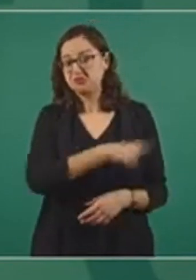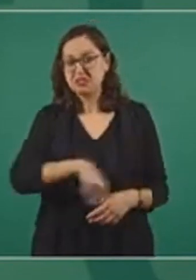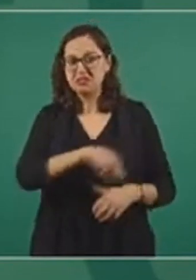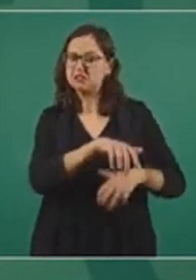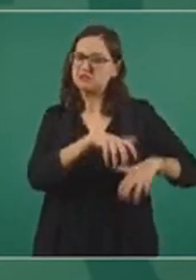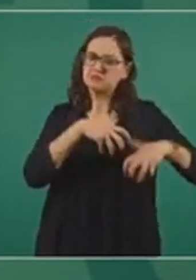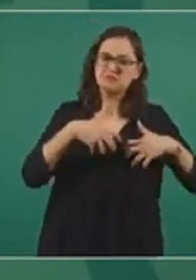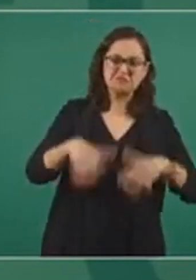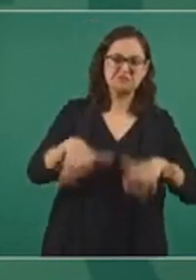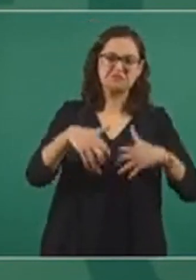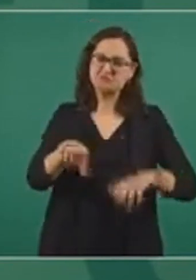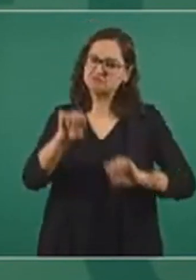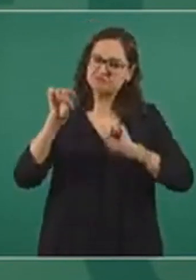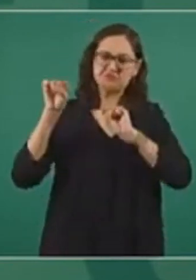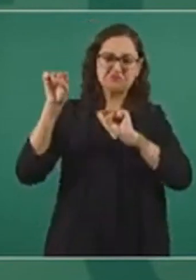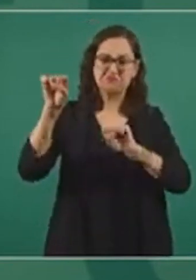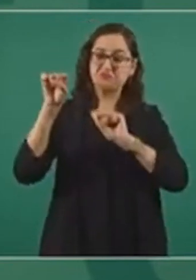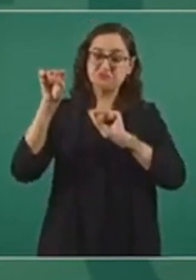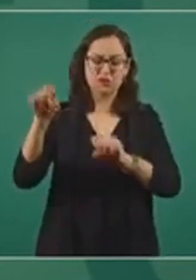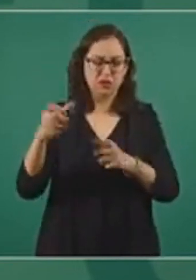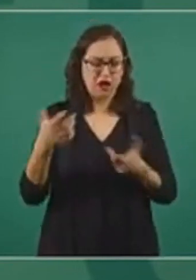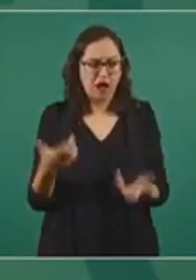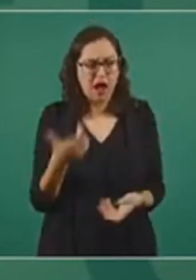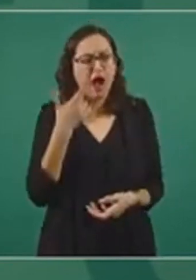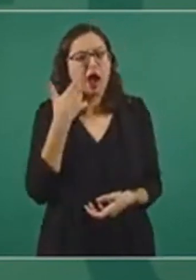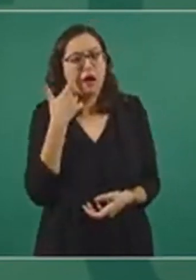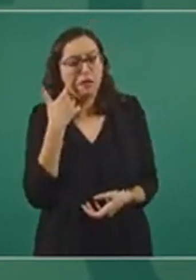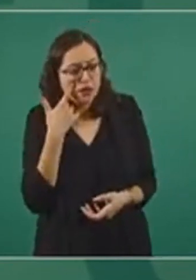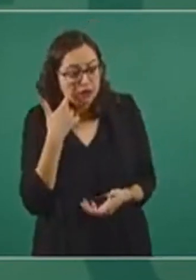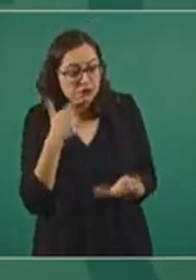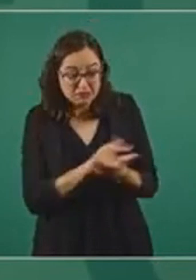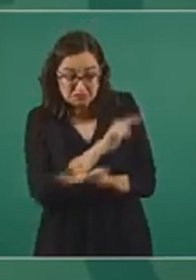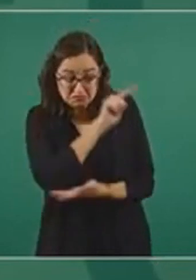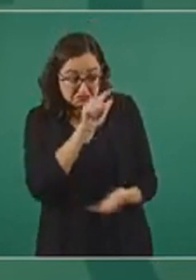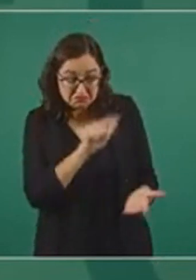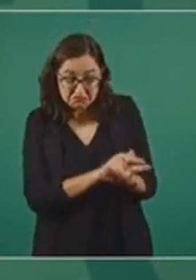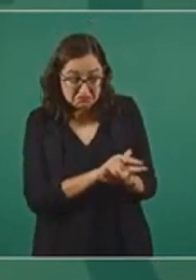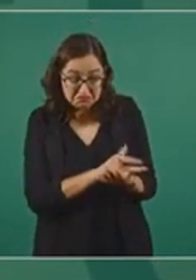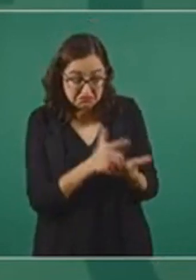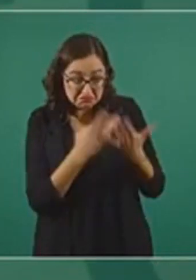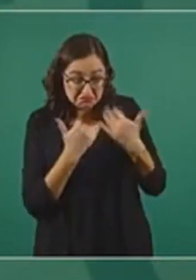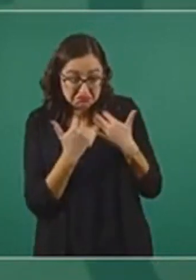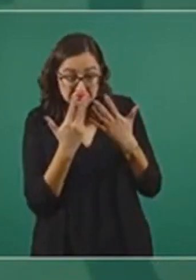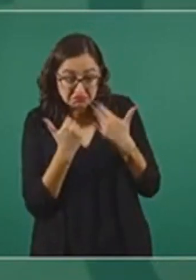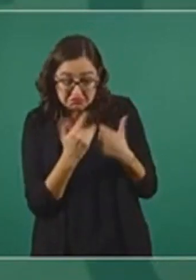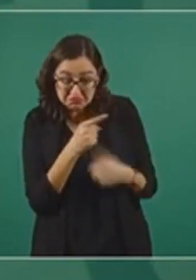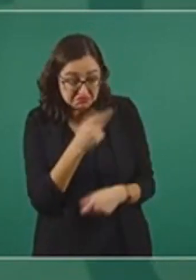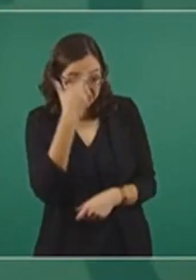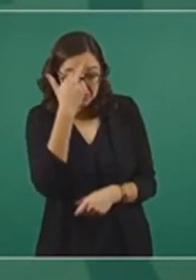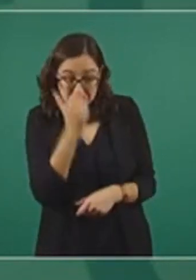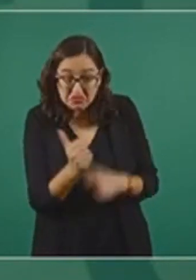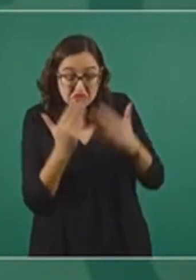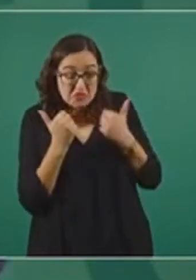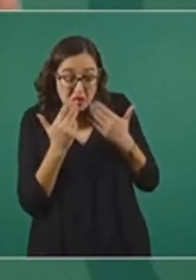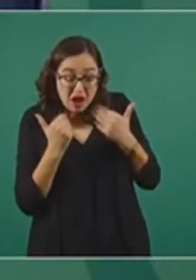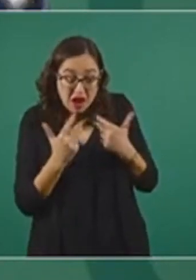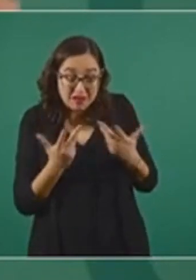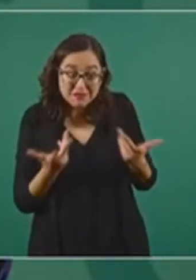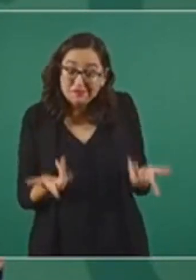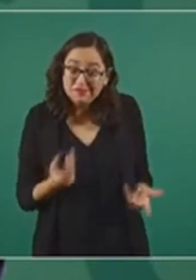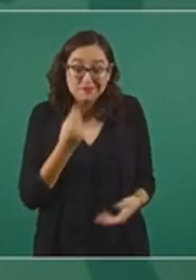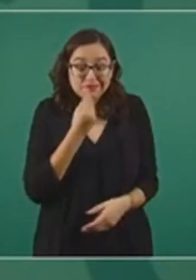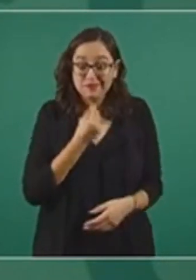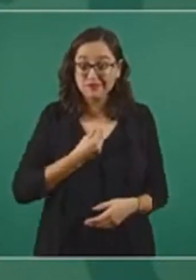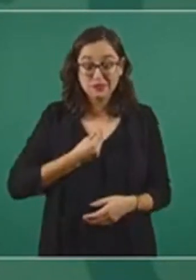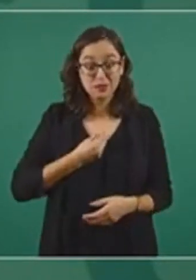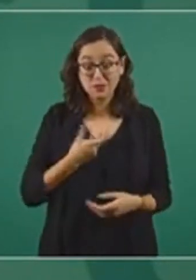y con protestas, si no hay razón, no, es parejo.